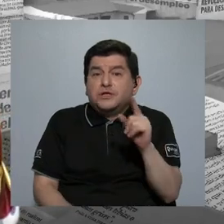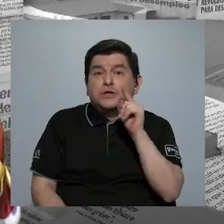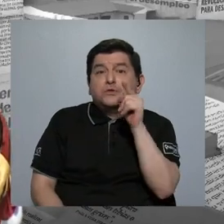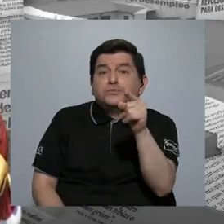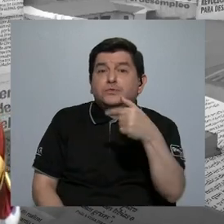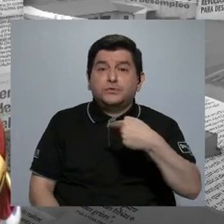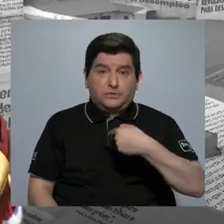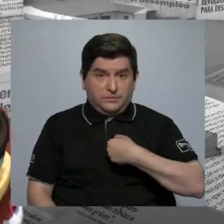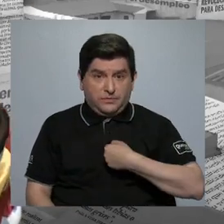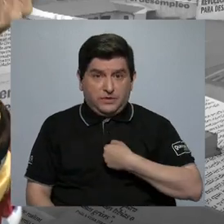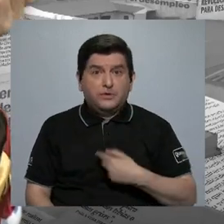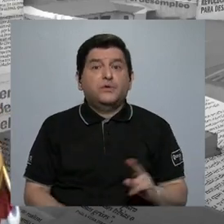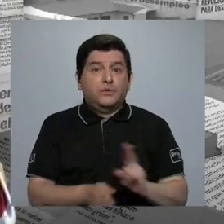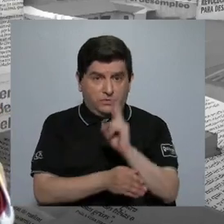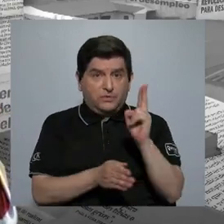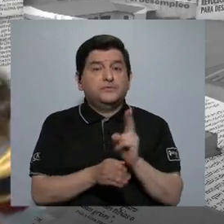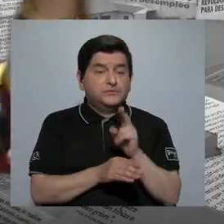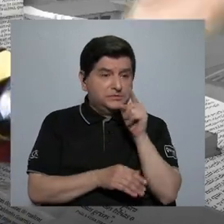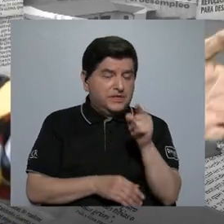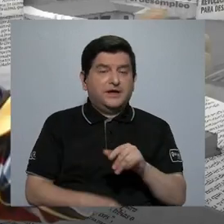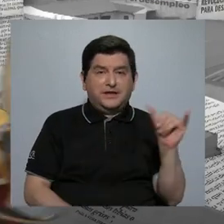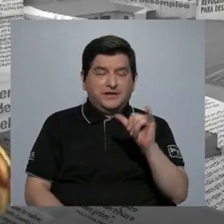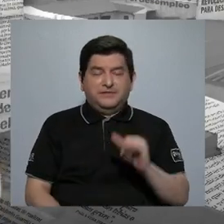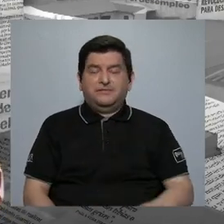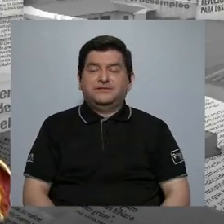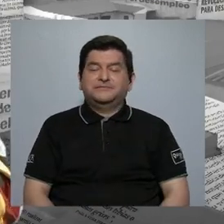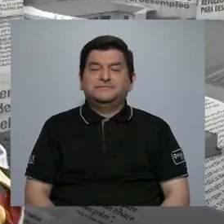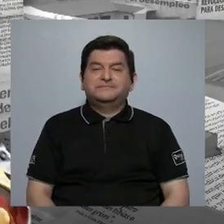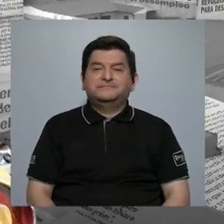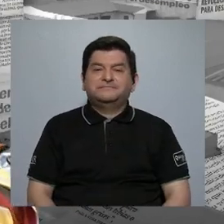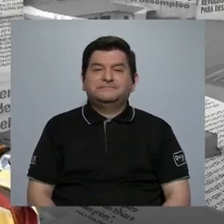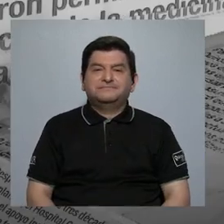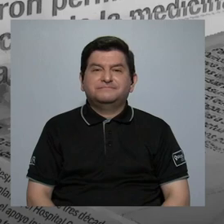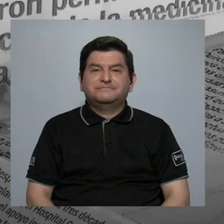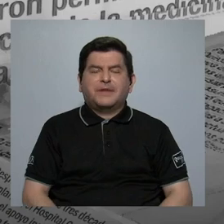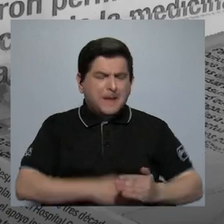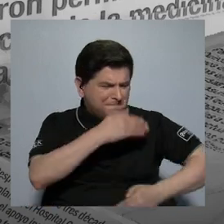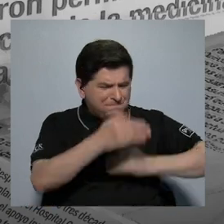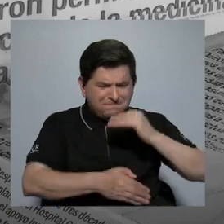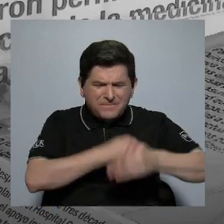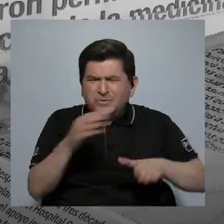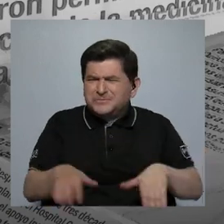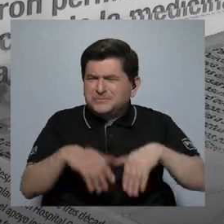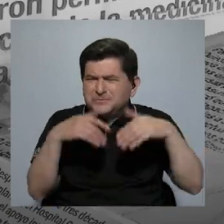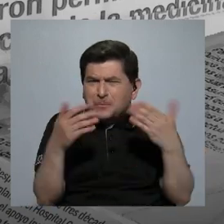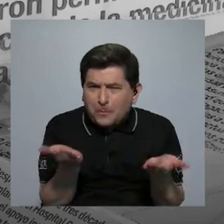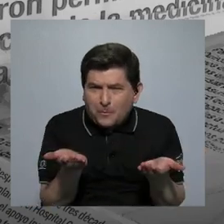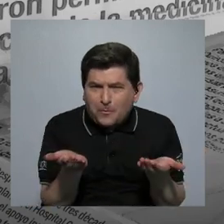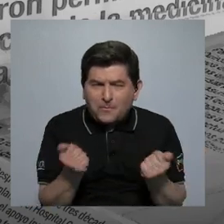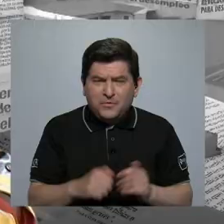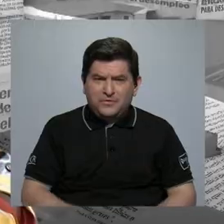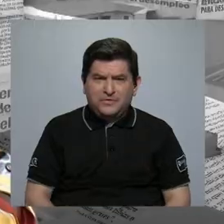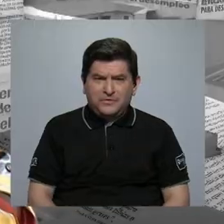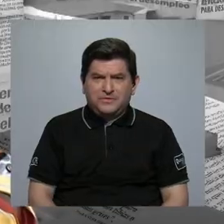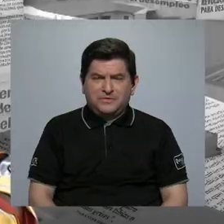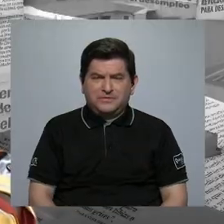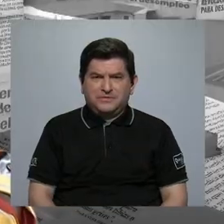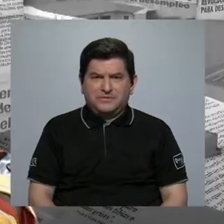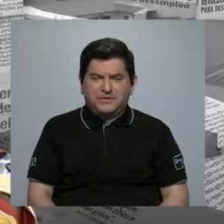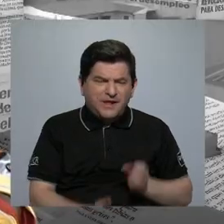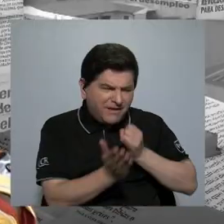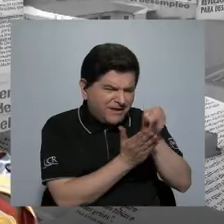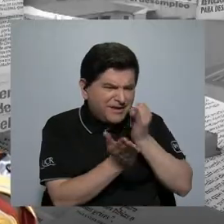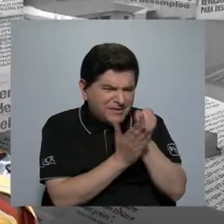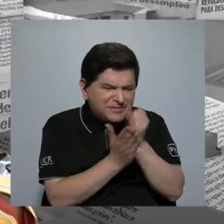dinero suyo y mío el que se está usando y de Johanna también. ¿Cómo fue ese proceso? ¿Cómo se